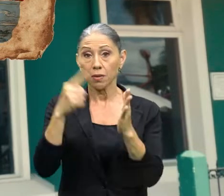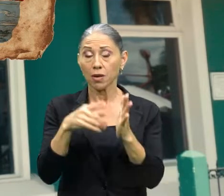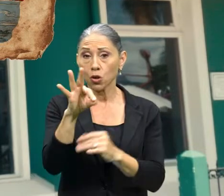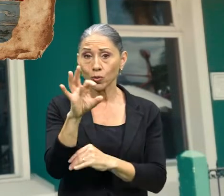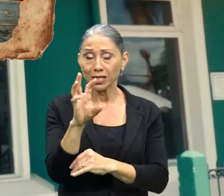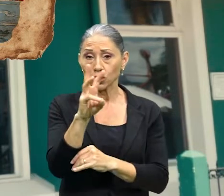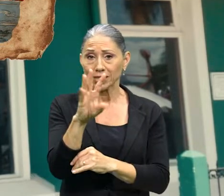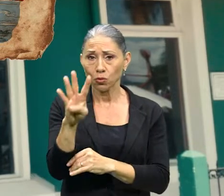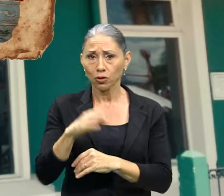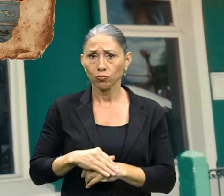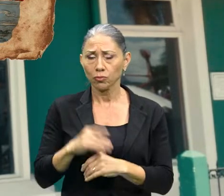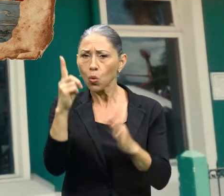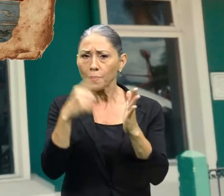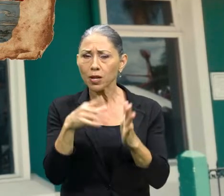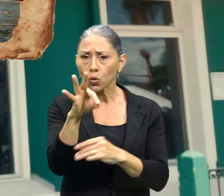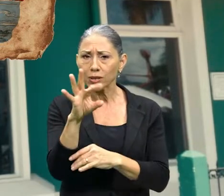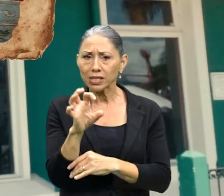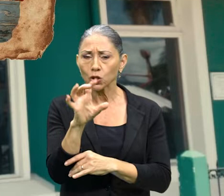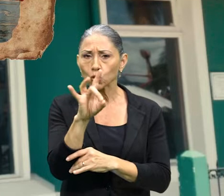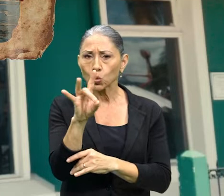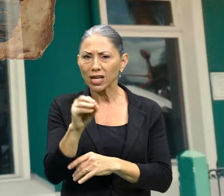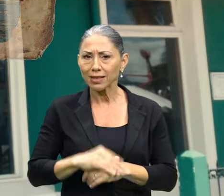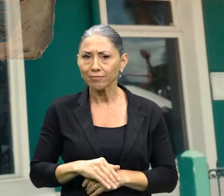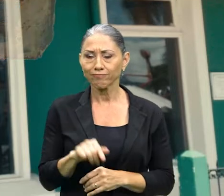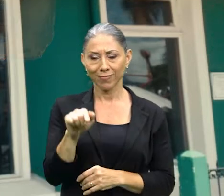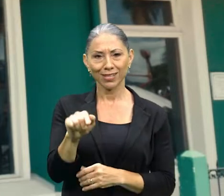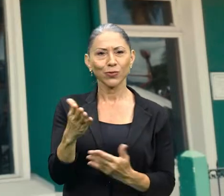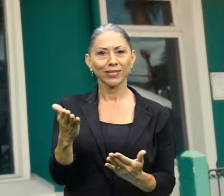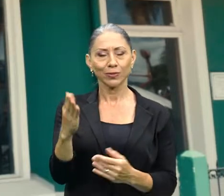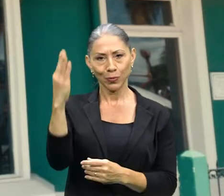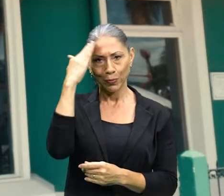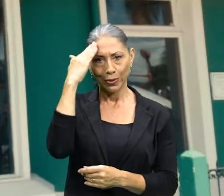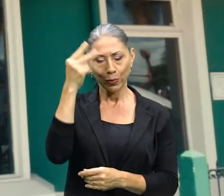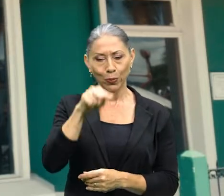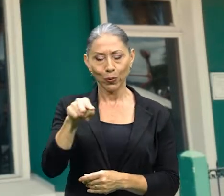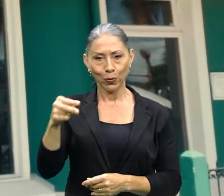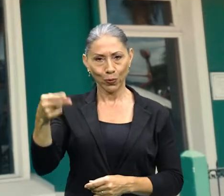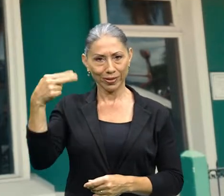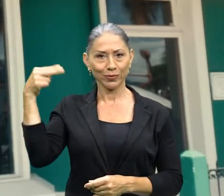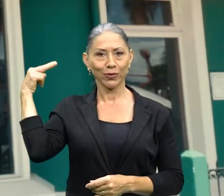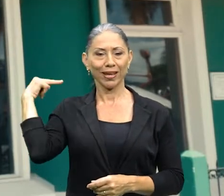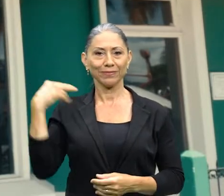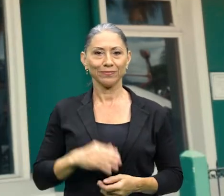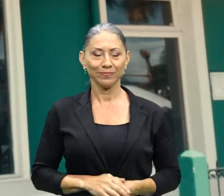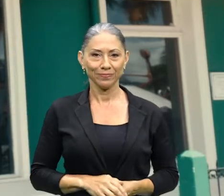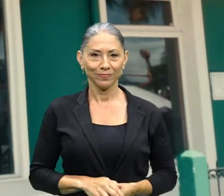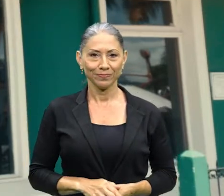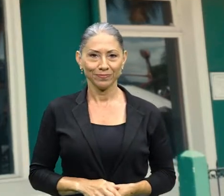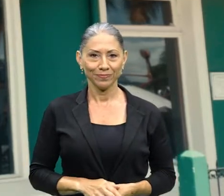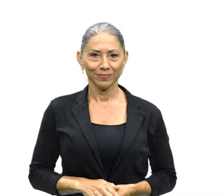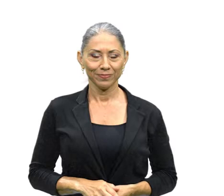1964? ¿O en 1980? Esto es Un Encuentro con la Historia.